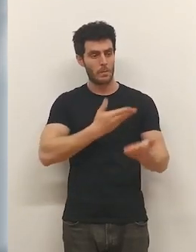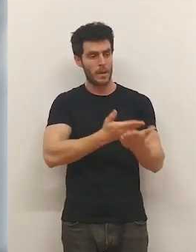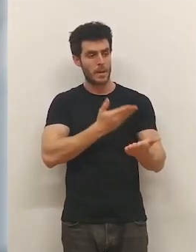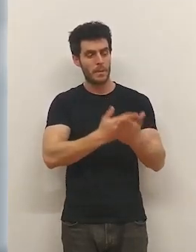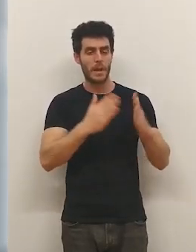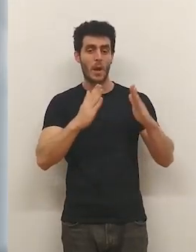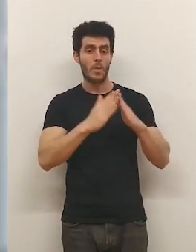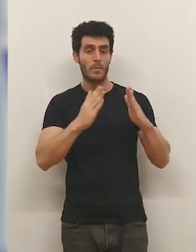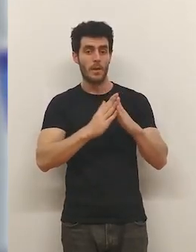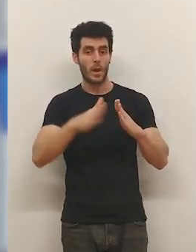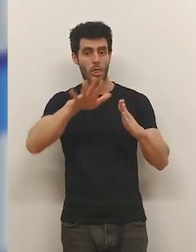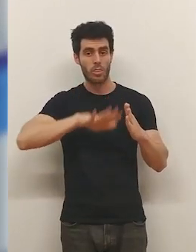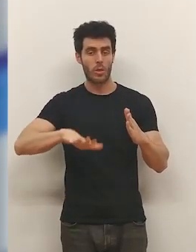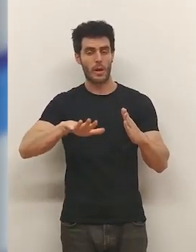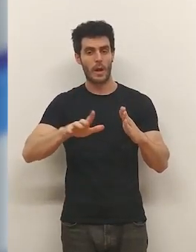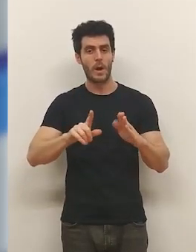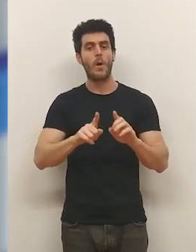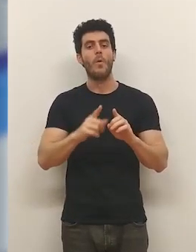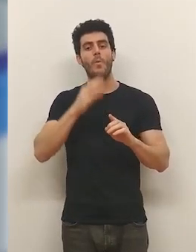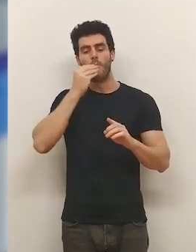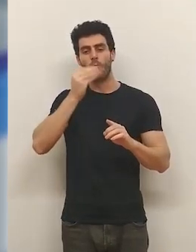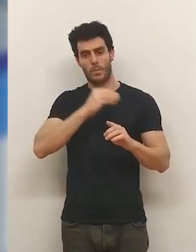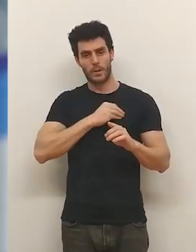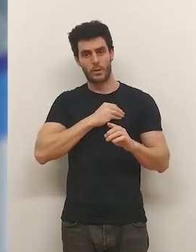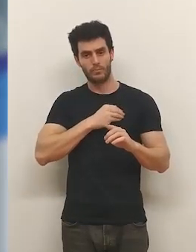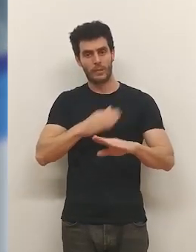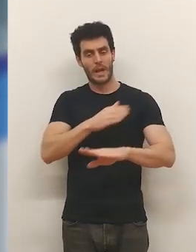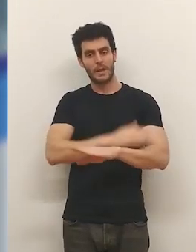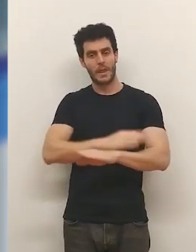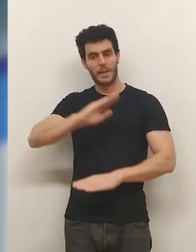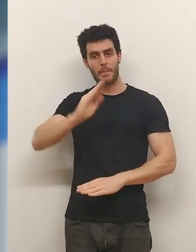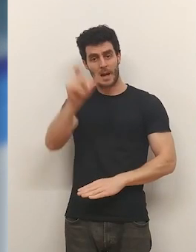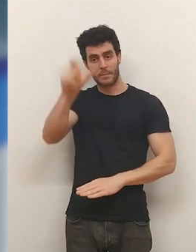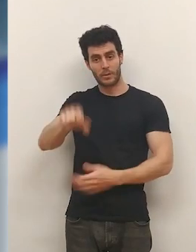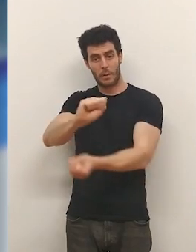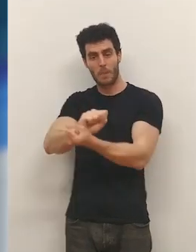solicitaban desde un domicilio en Fuenmayor. Al detenido no le constan antecedentes penales.